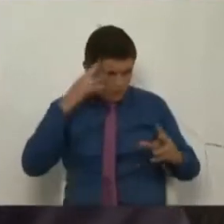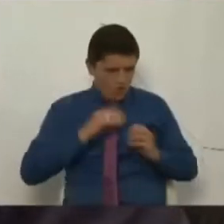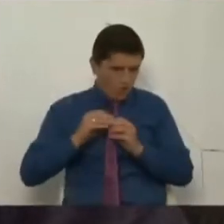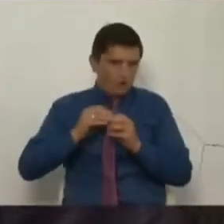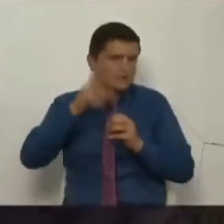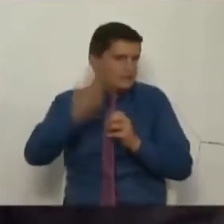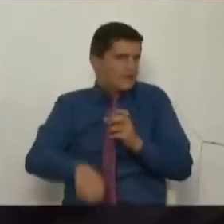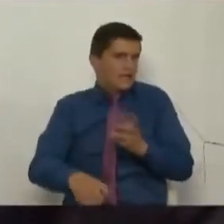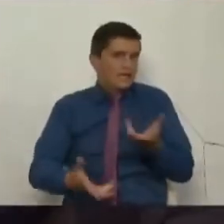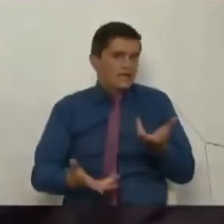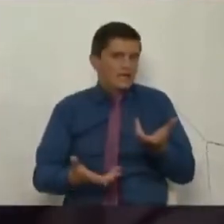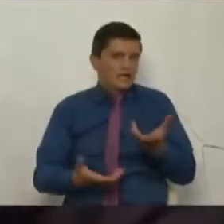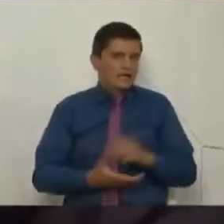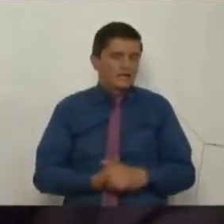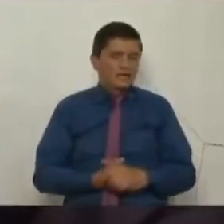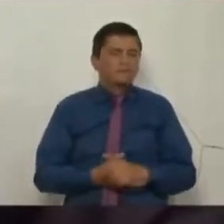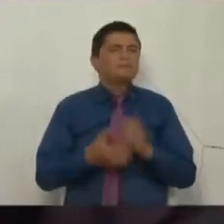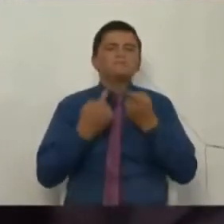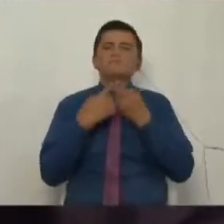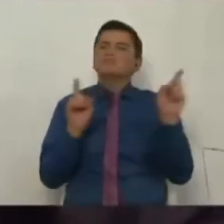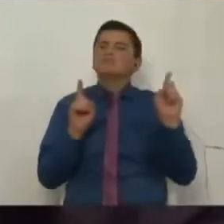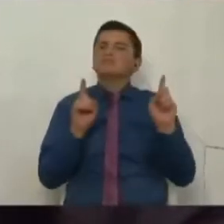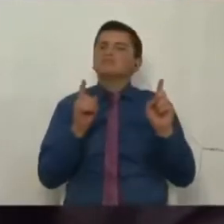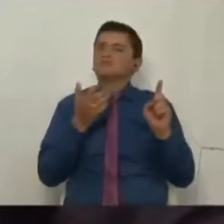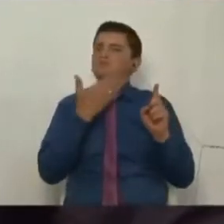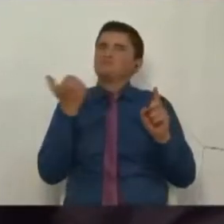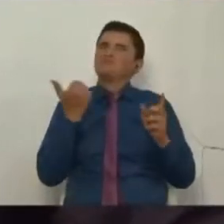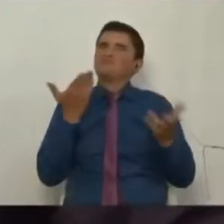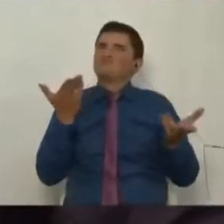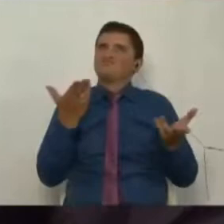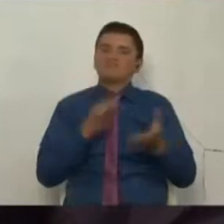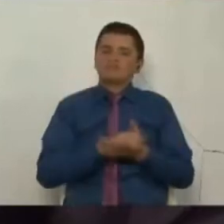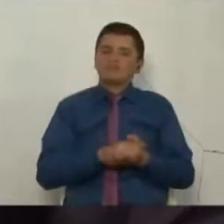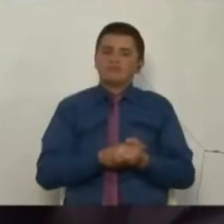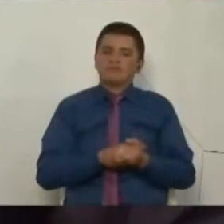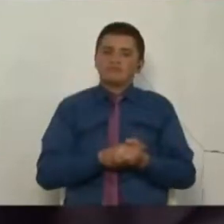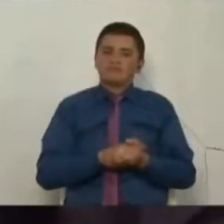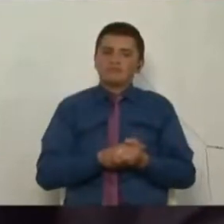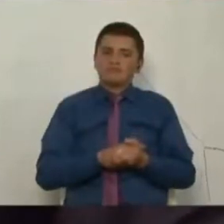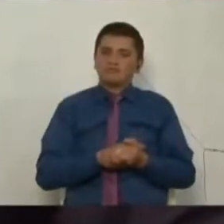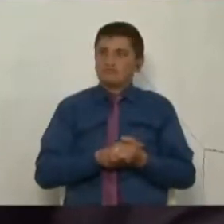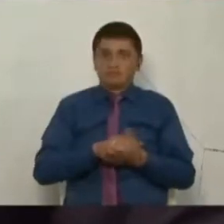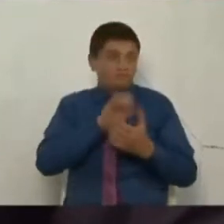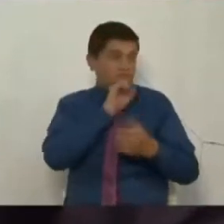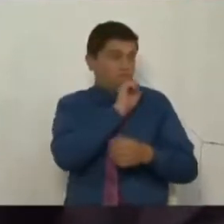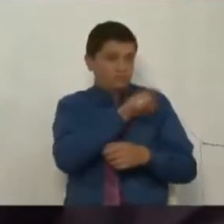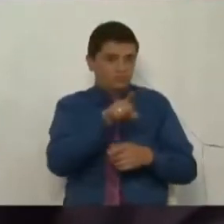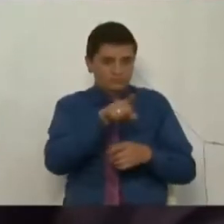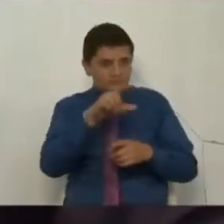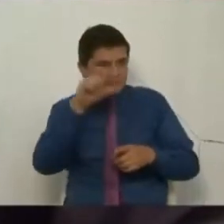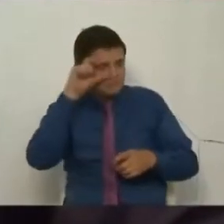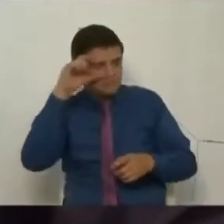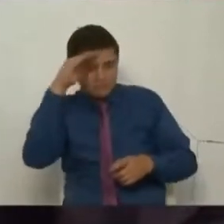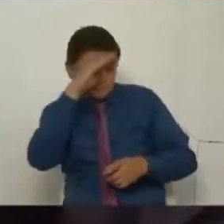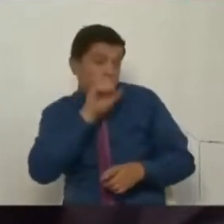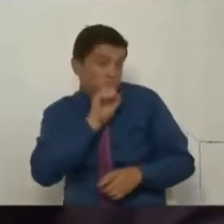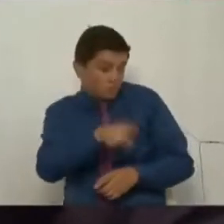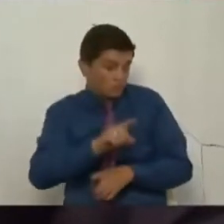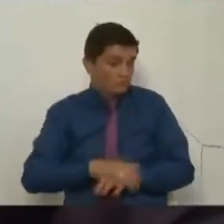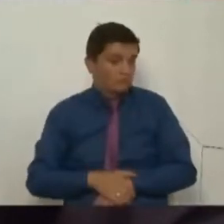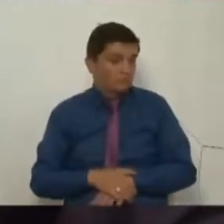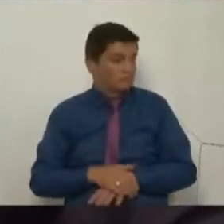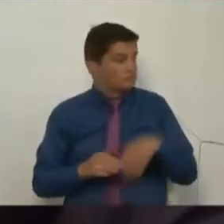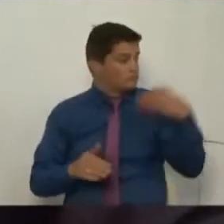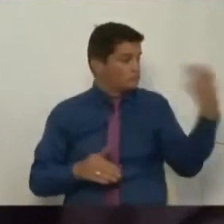Pero por qué no, y le hago la pregunta a Gustavo Petro, y le hago la